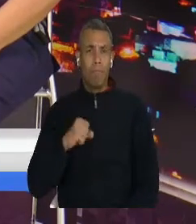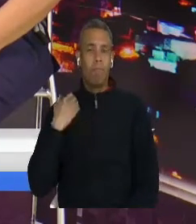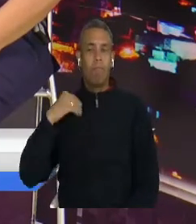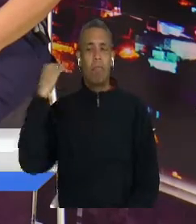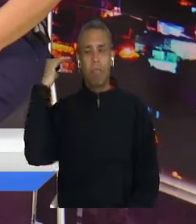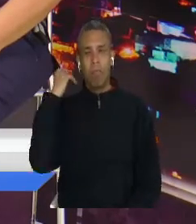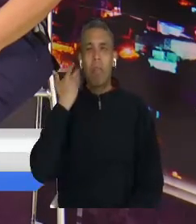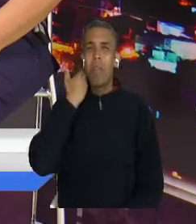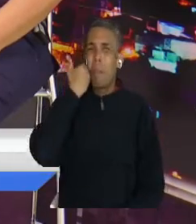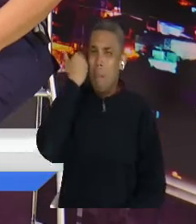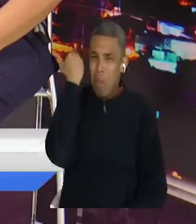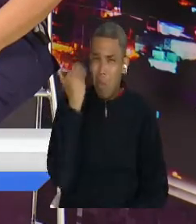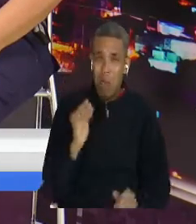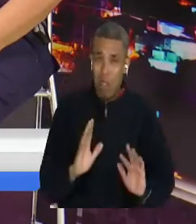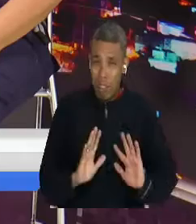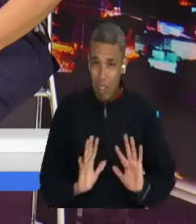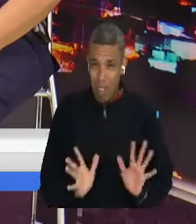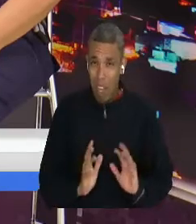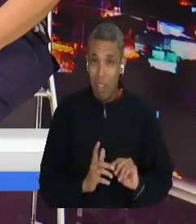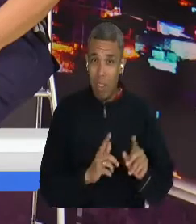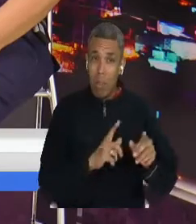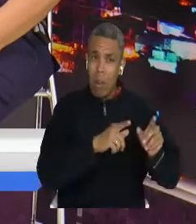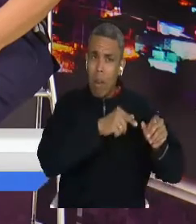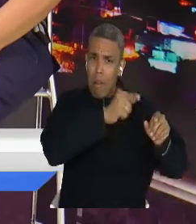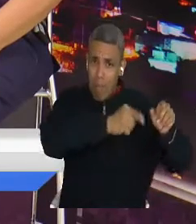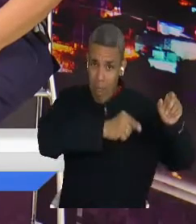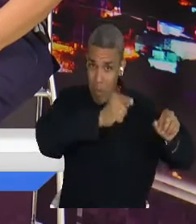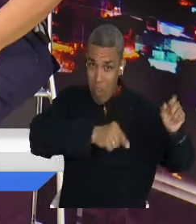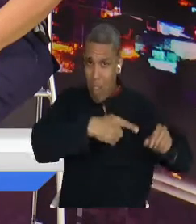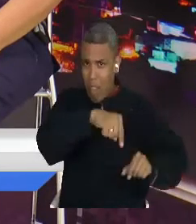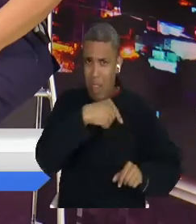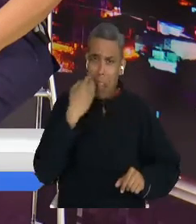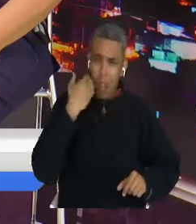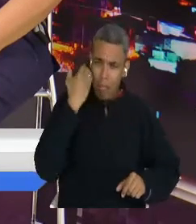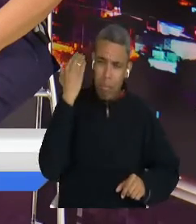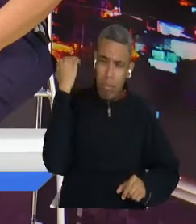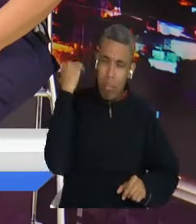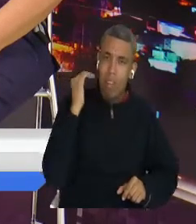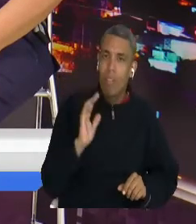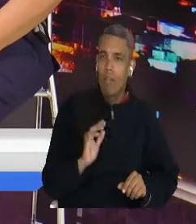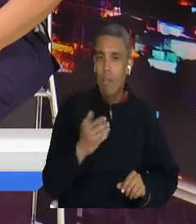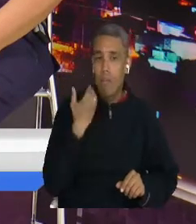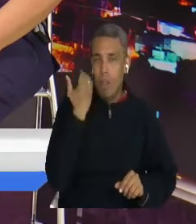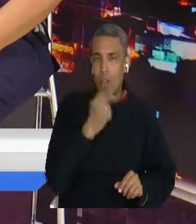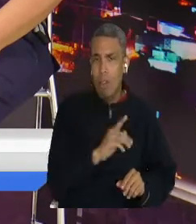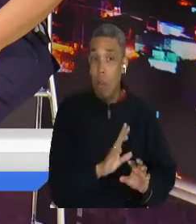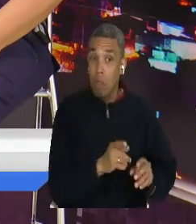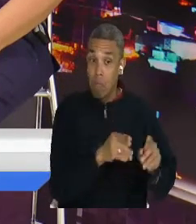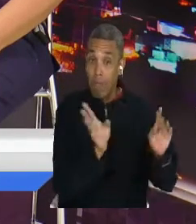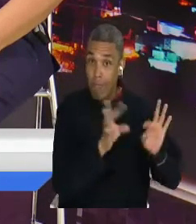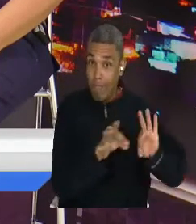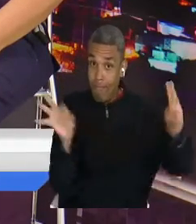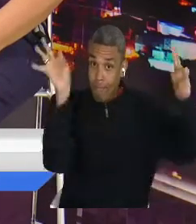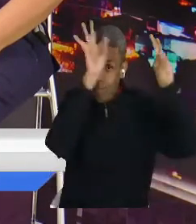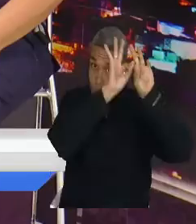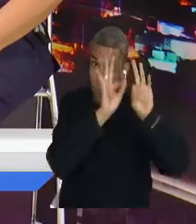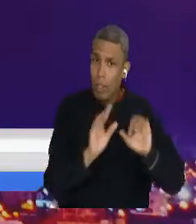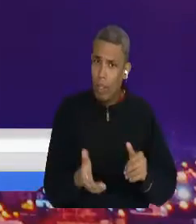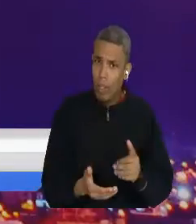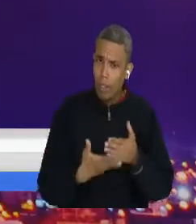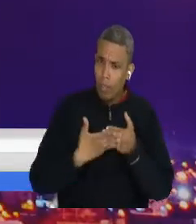nuestras víctimas son tan importantes como los jóvenes que hacen parte de la generación de la esperanza para poder implementar de forma correcta los acuerdos.